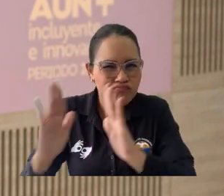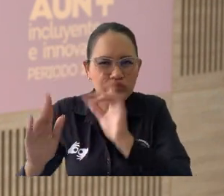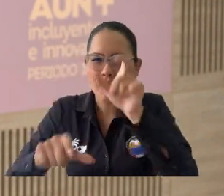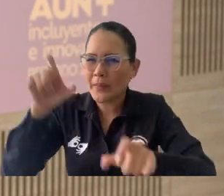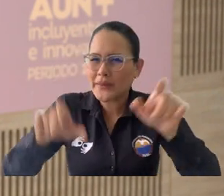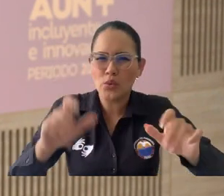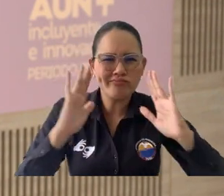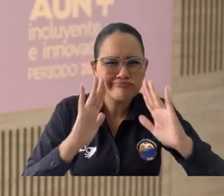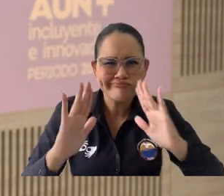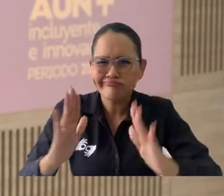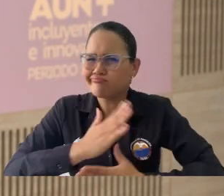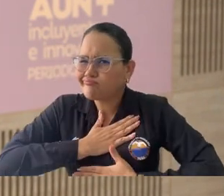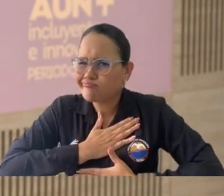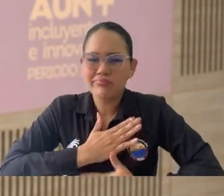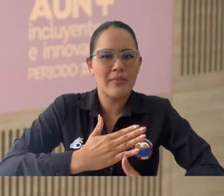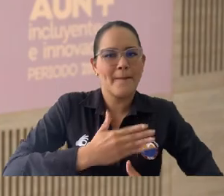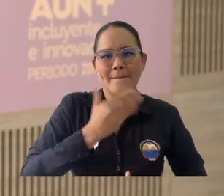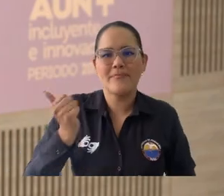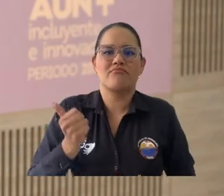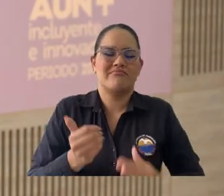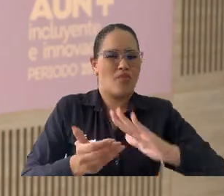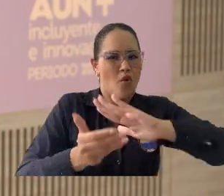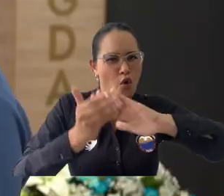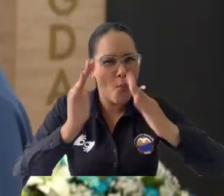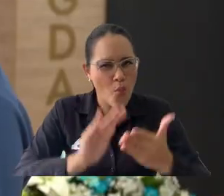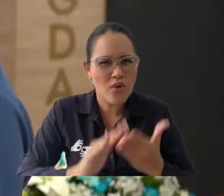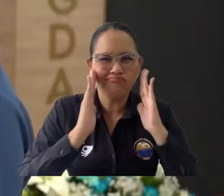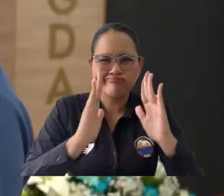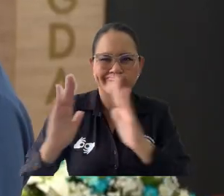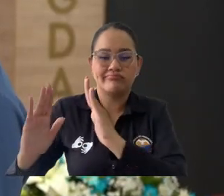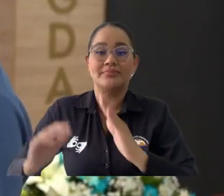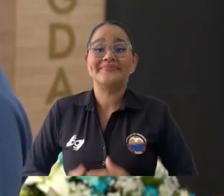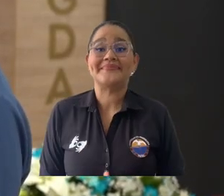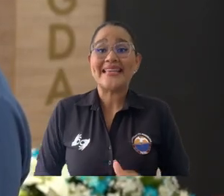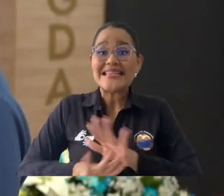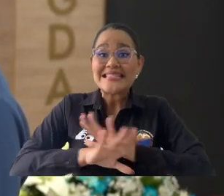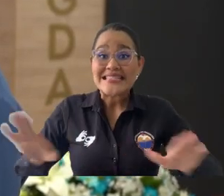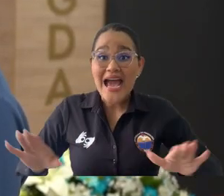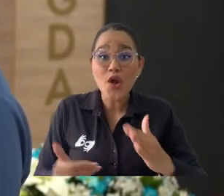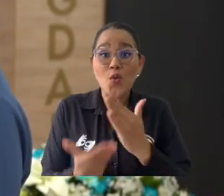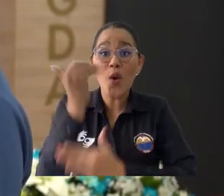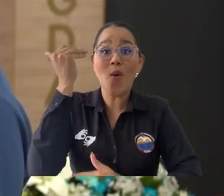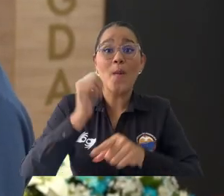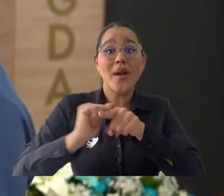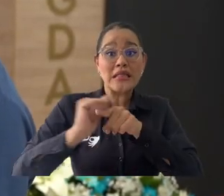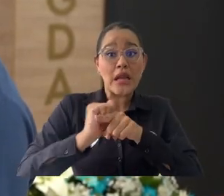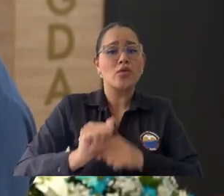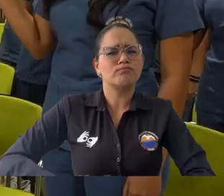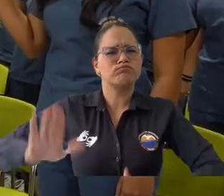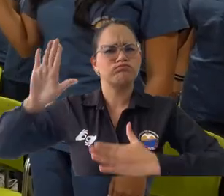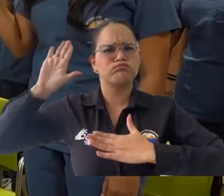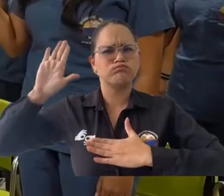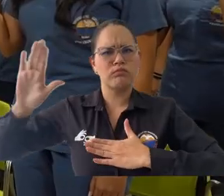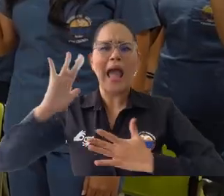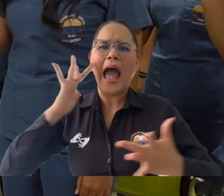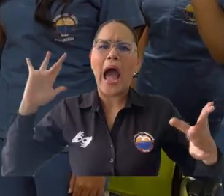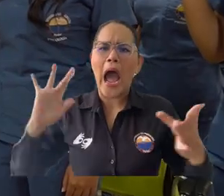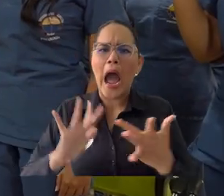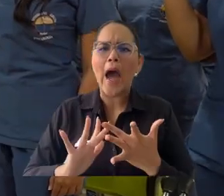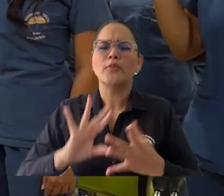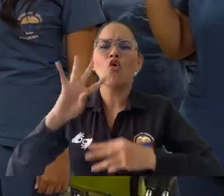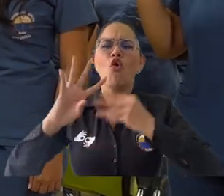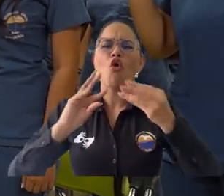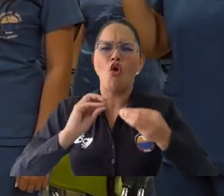usuario o de la persona o de las comunidades incluso que impacten. Estos nuevos practicantes se comprometieron a cumplir con el Código